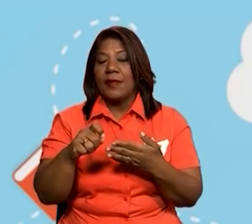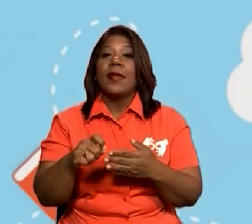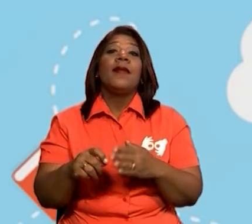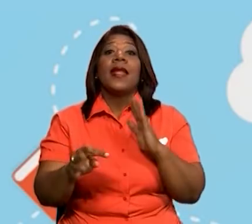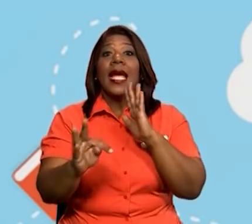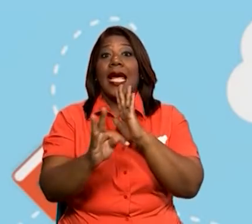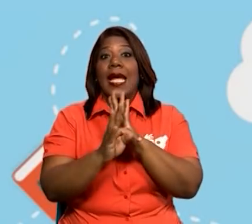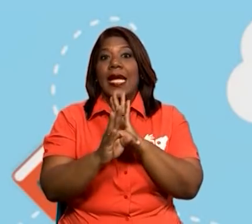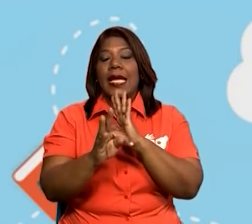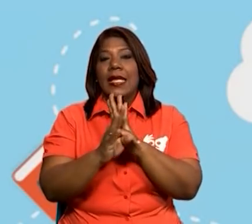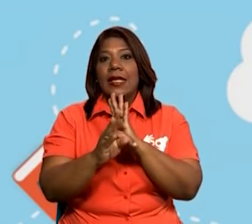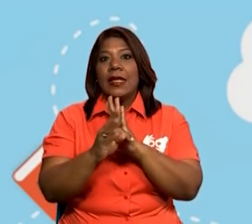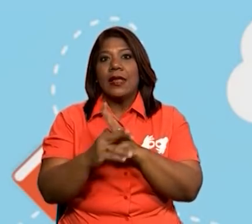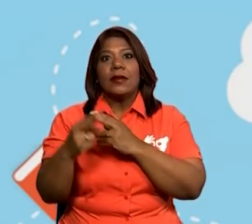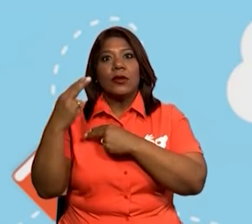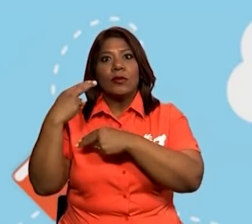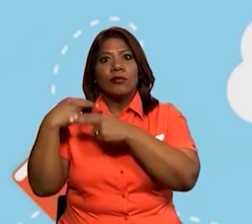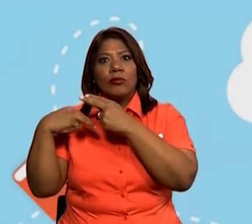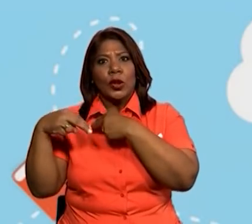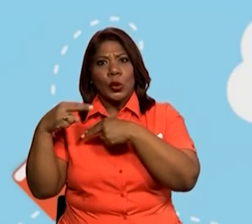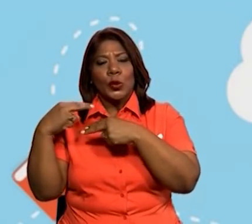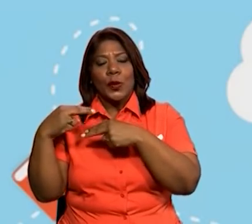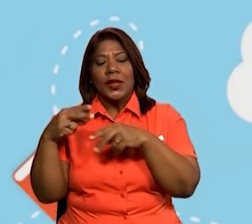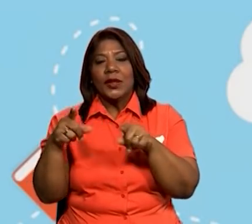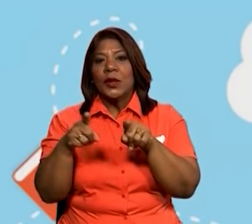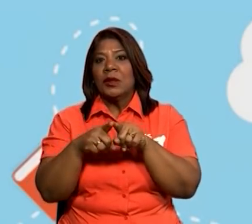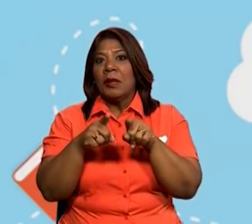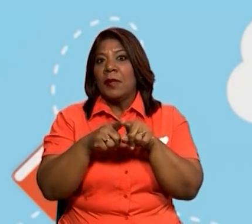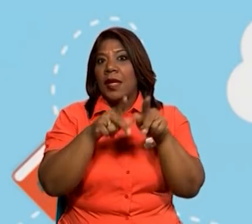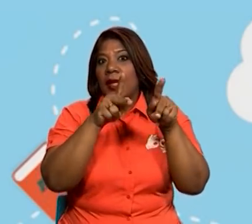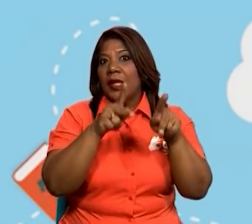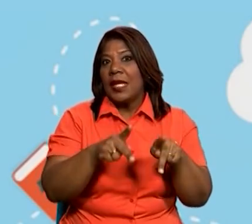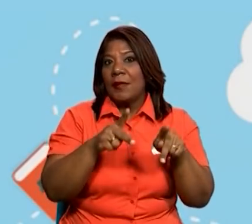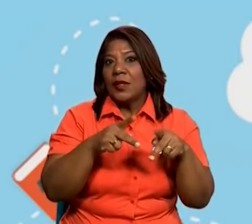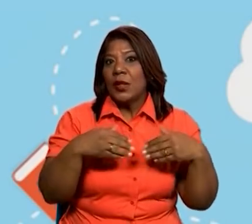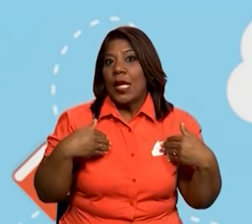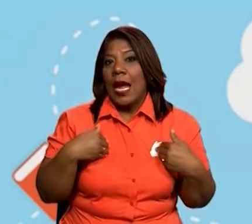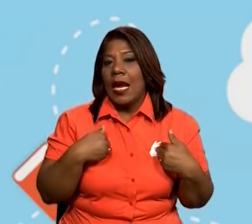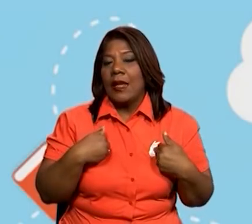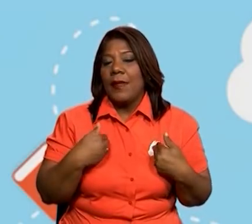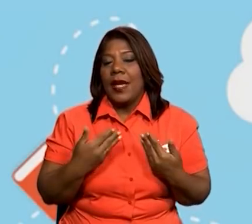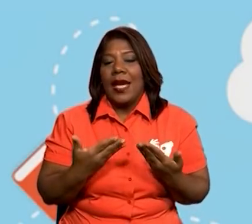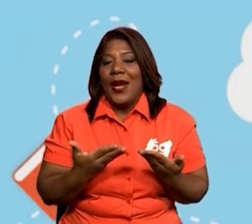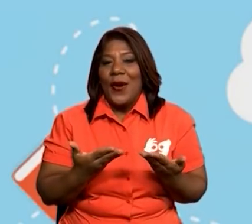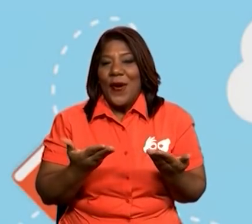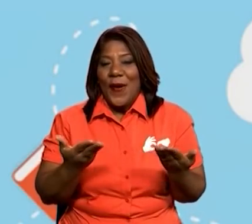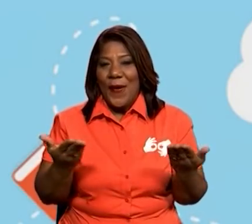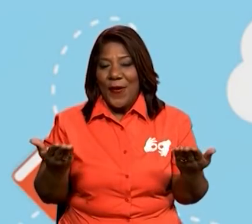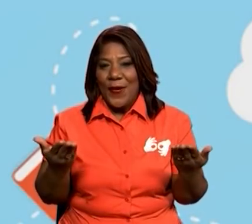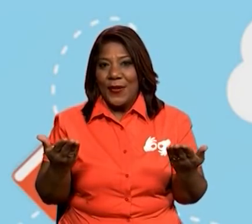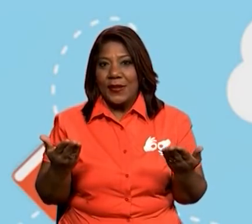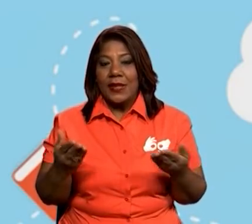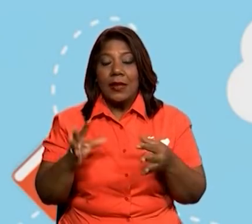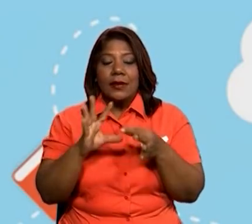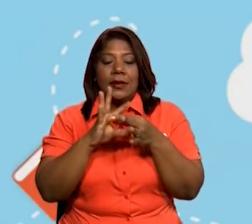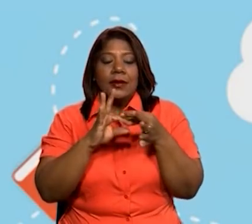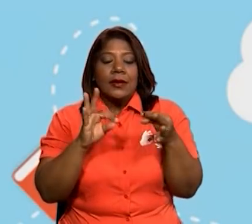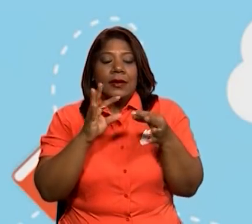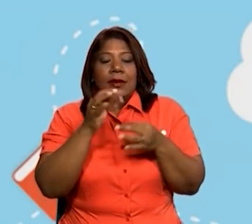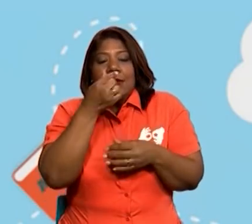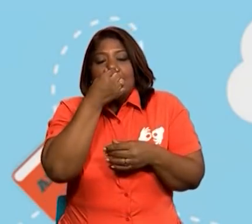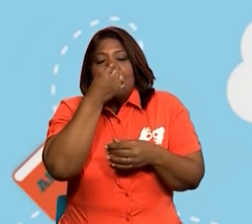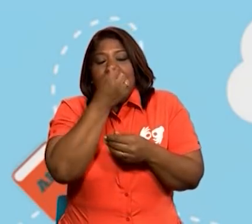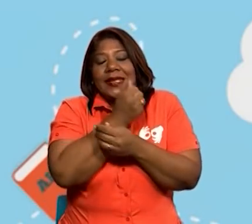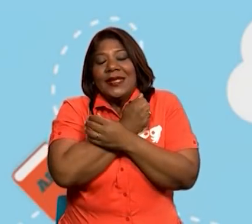Es el que relata hechos de las personas, animales o cosas. Por ejemplo, la novela, el